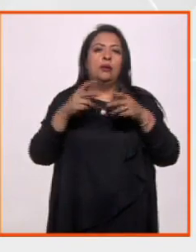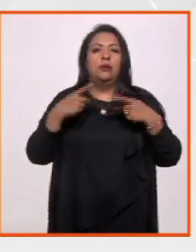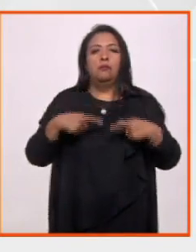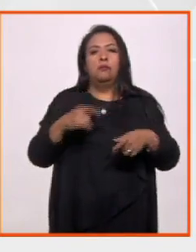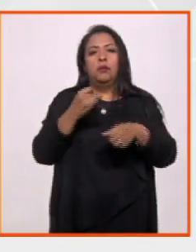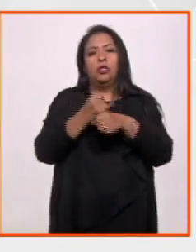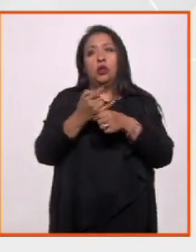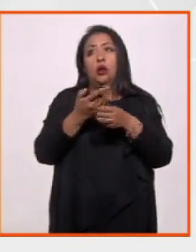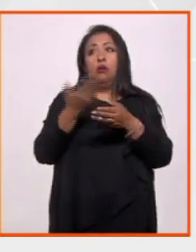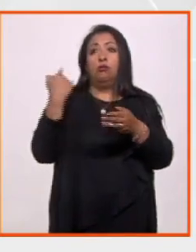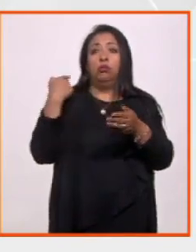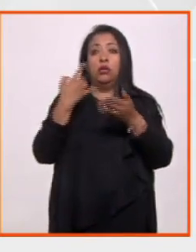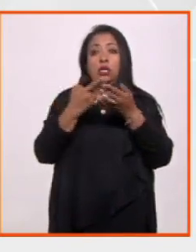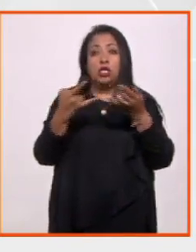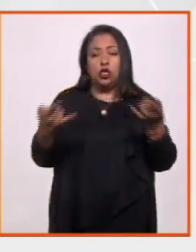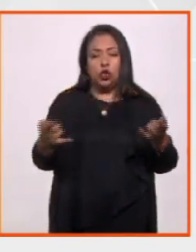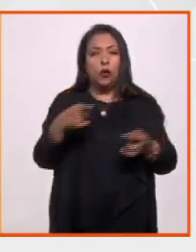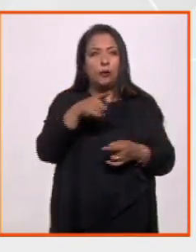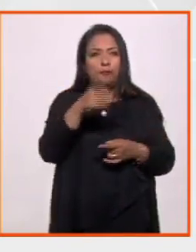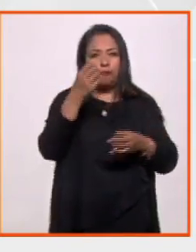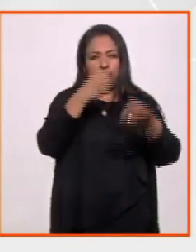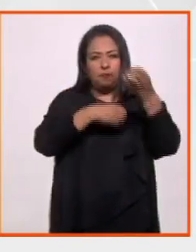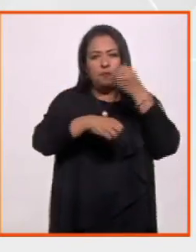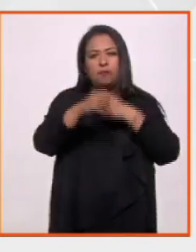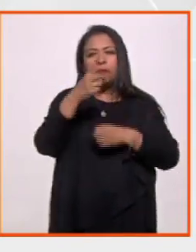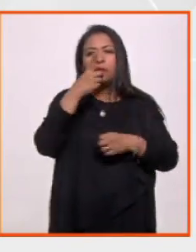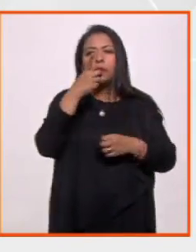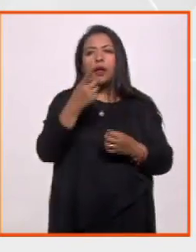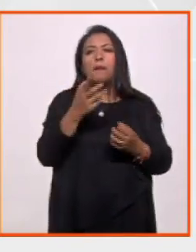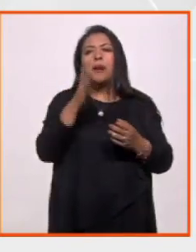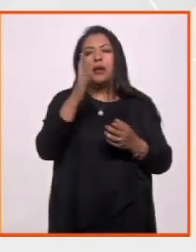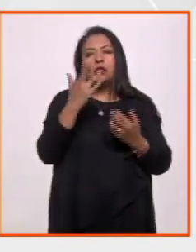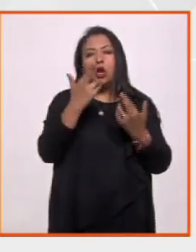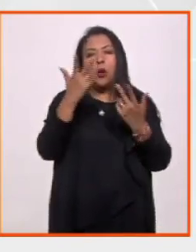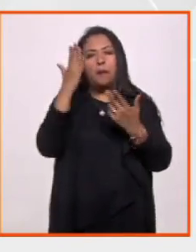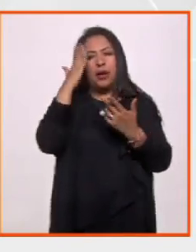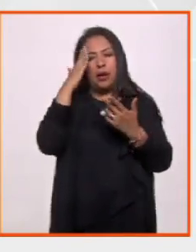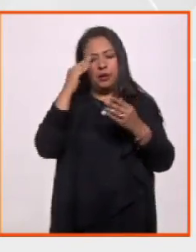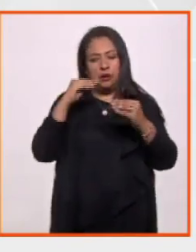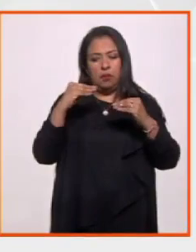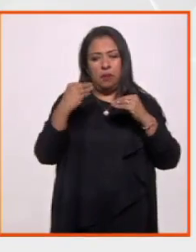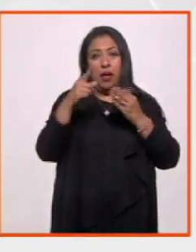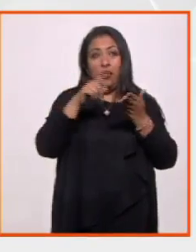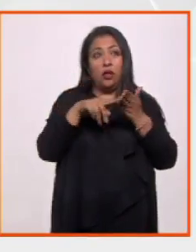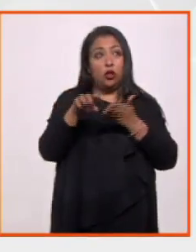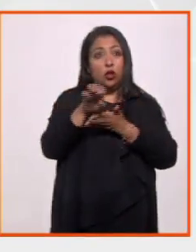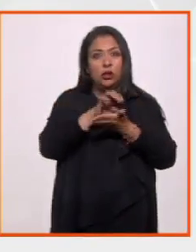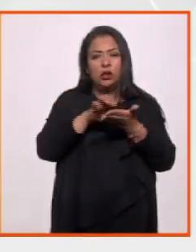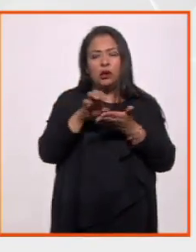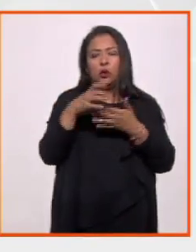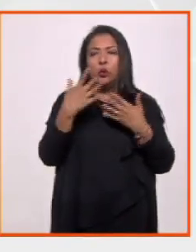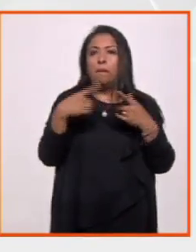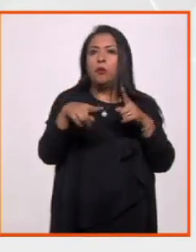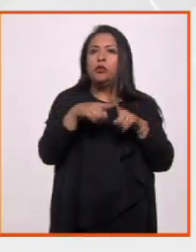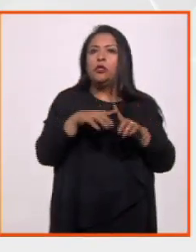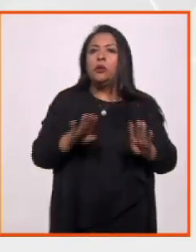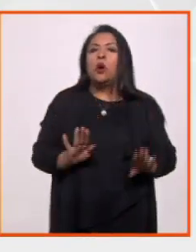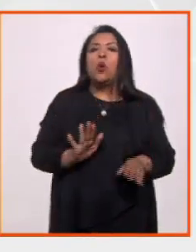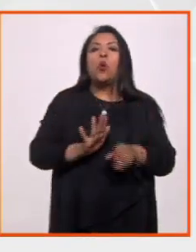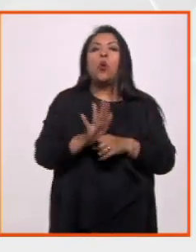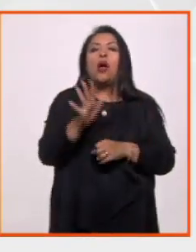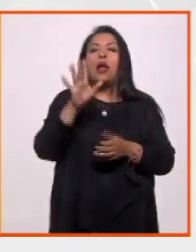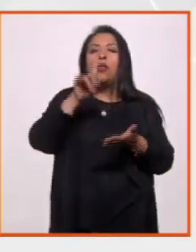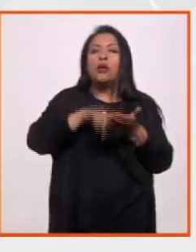histórico. La obra, concebida como un rompecabezas escénico, tiene la enorme virtud de recuperar los corridos